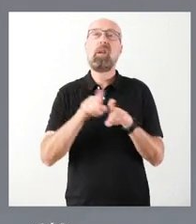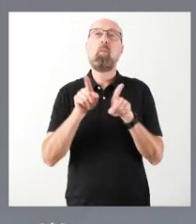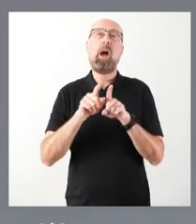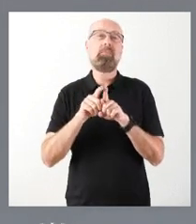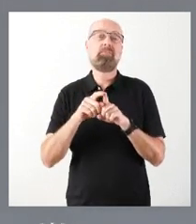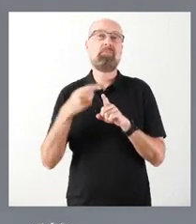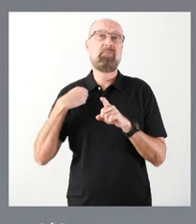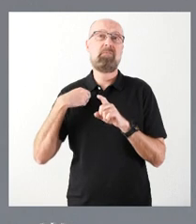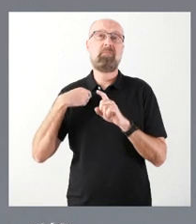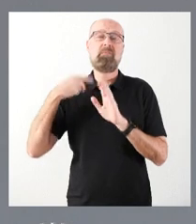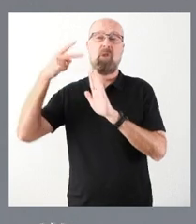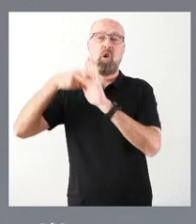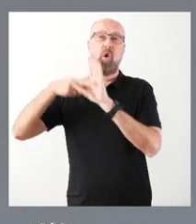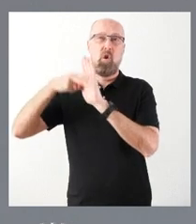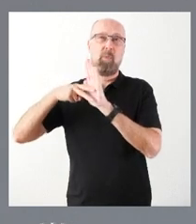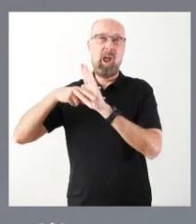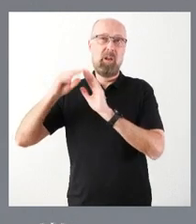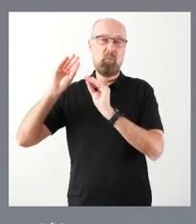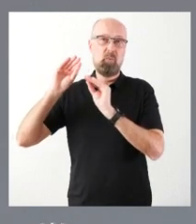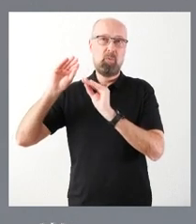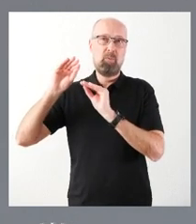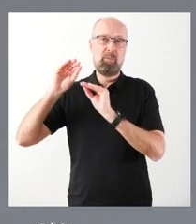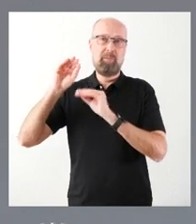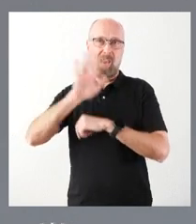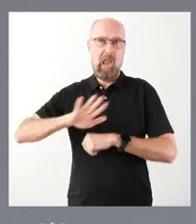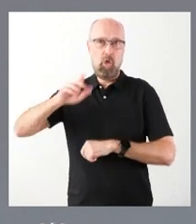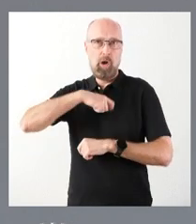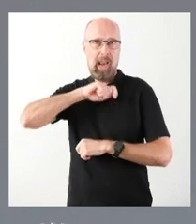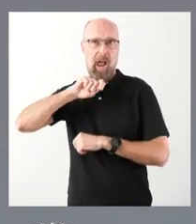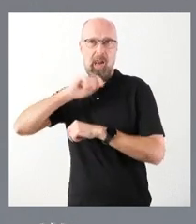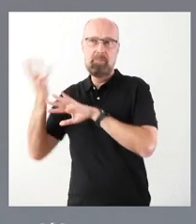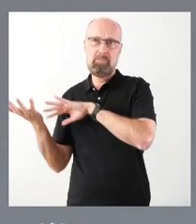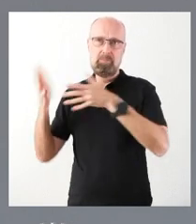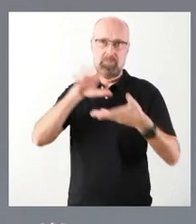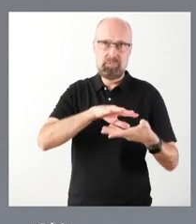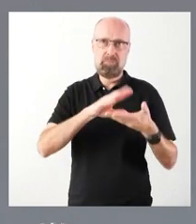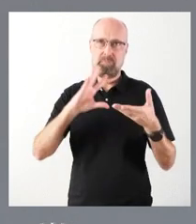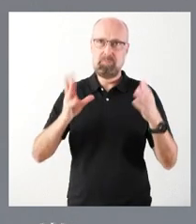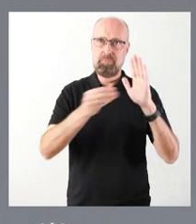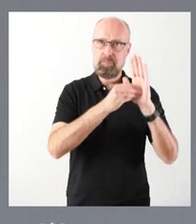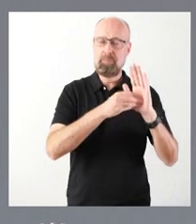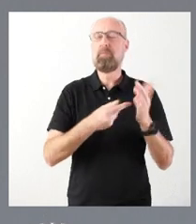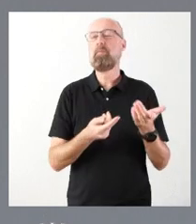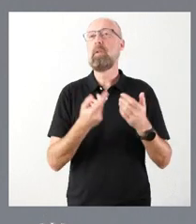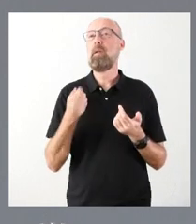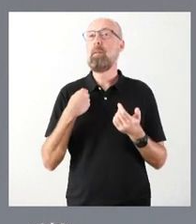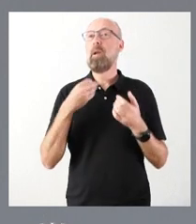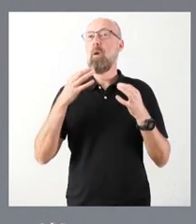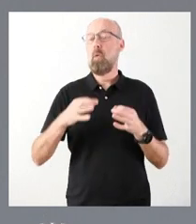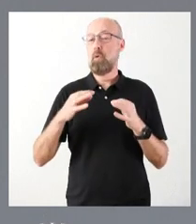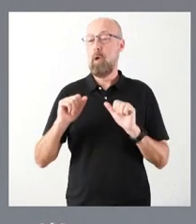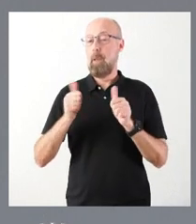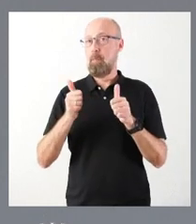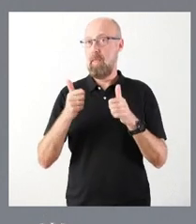como le digo, de una directiva y de una normativa estatal, a partir de la entrada en vigor de la misma, hablábamos de que